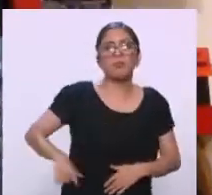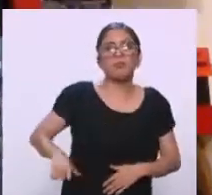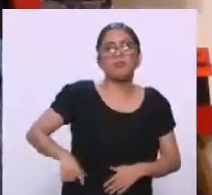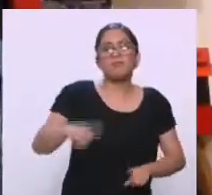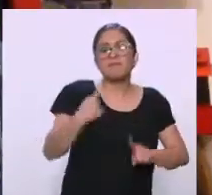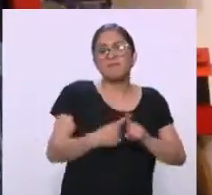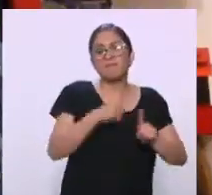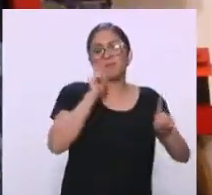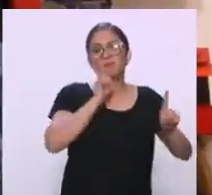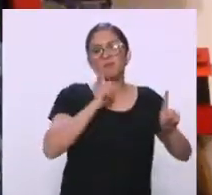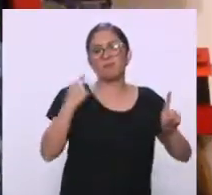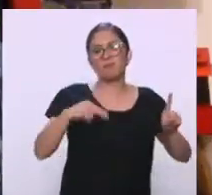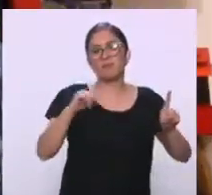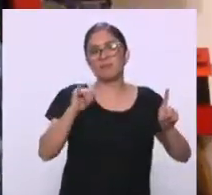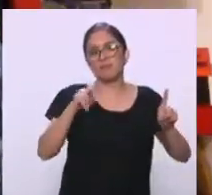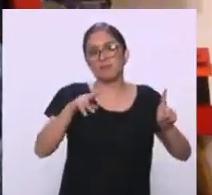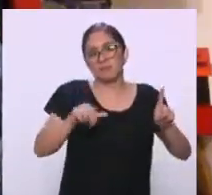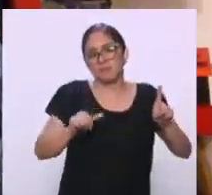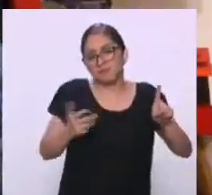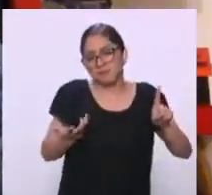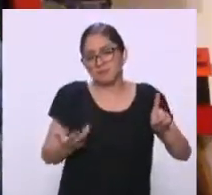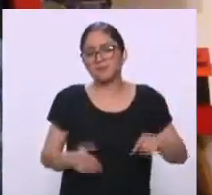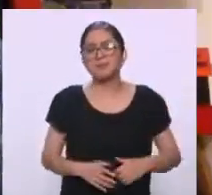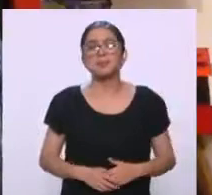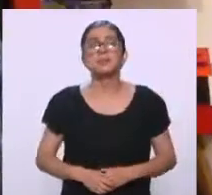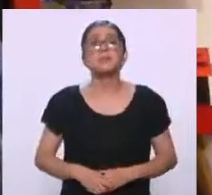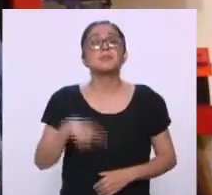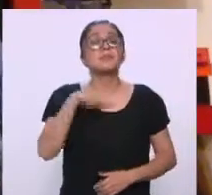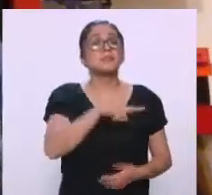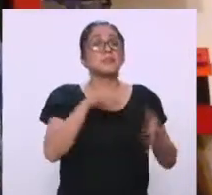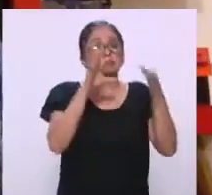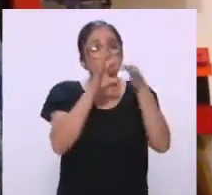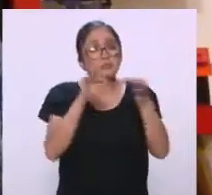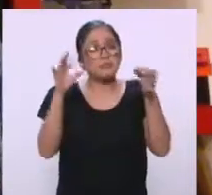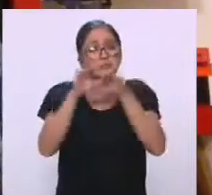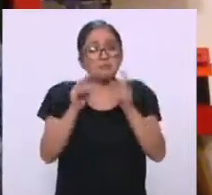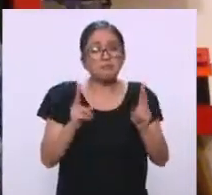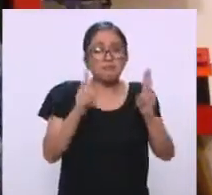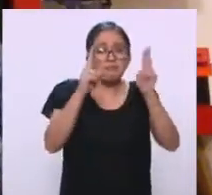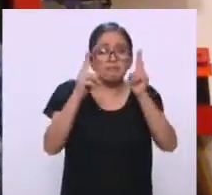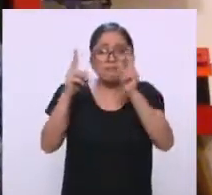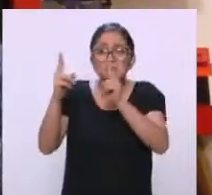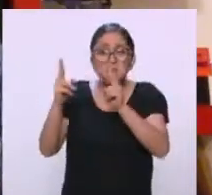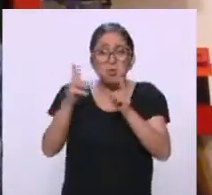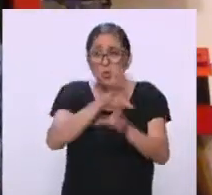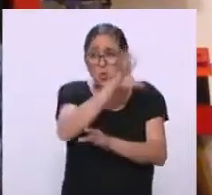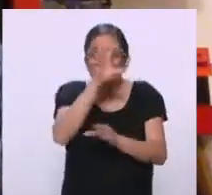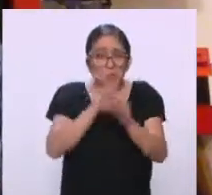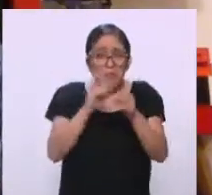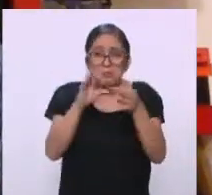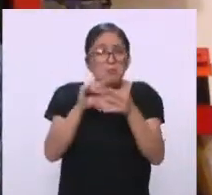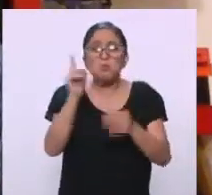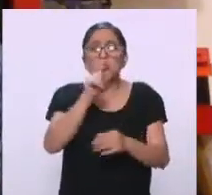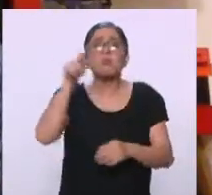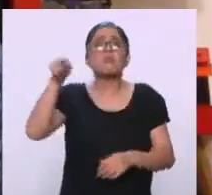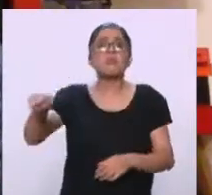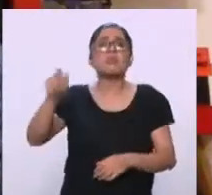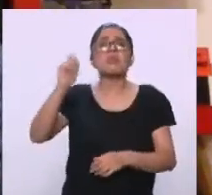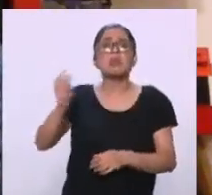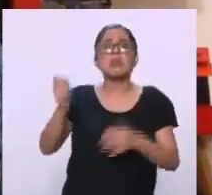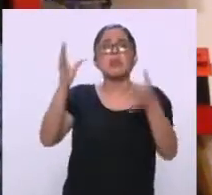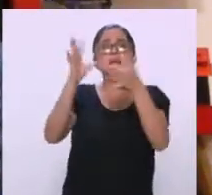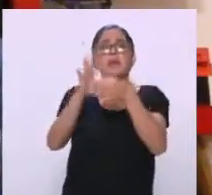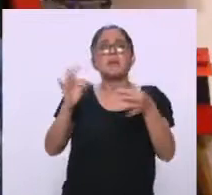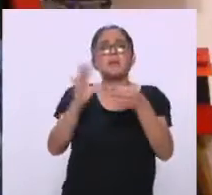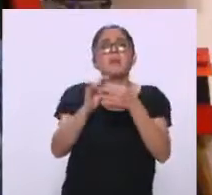El reportaje no tiene mucho, es decir, es un compendio, digamos, de propiedades que tiene esta